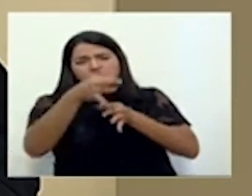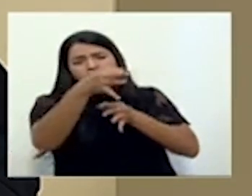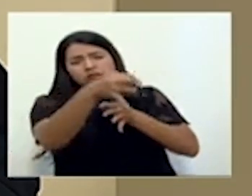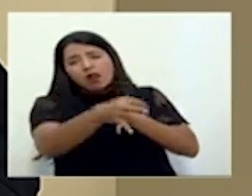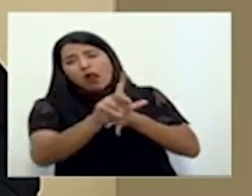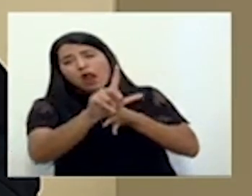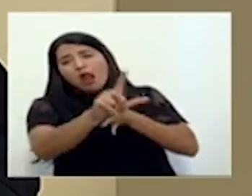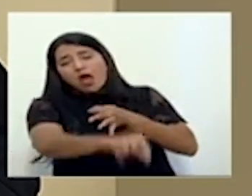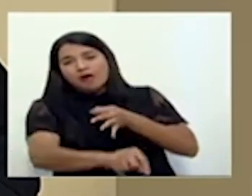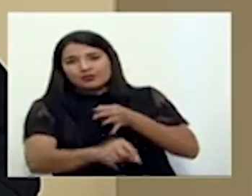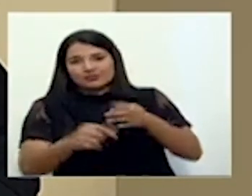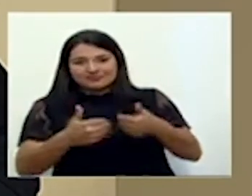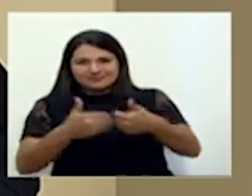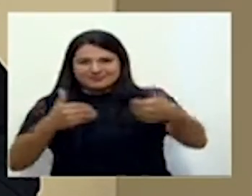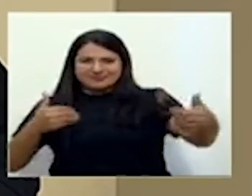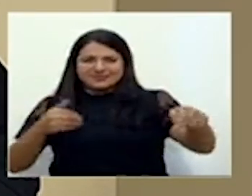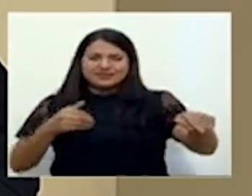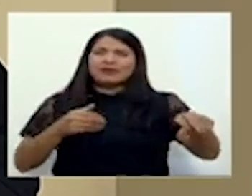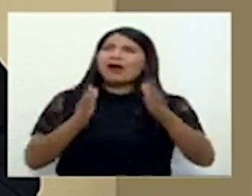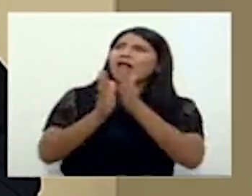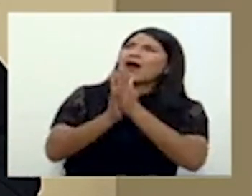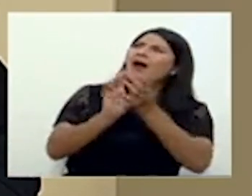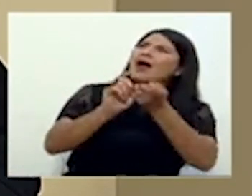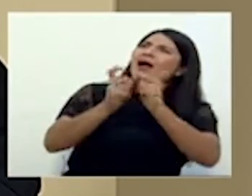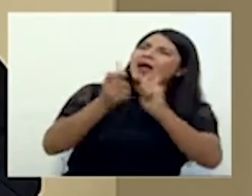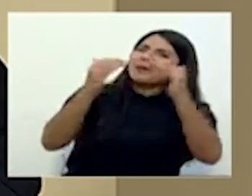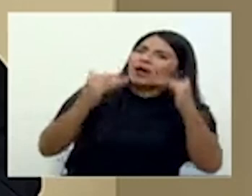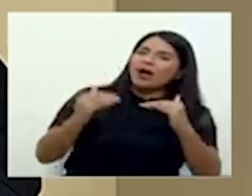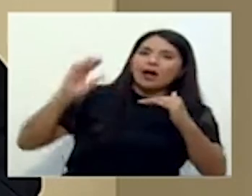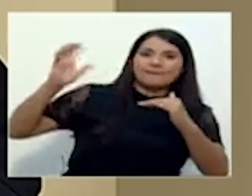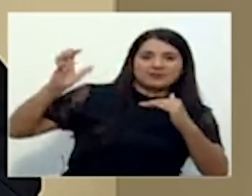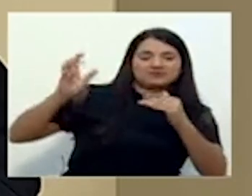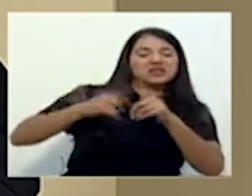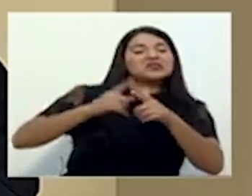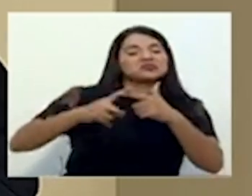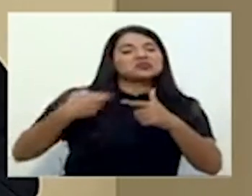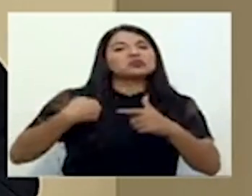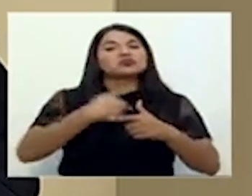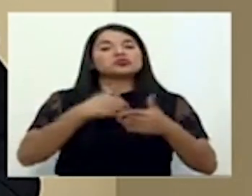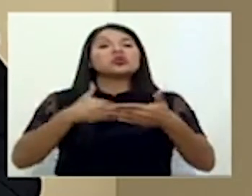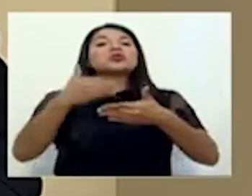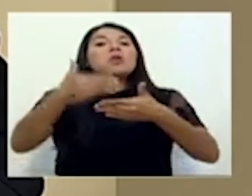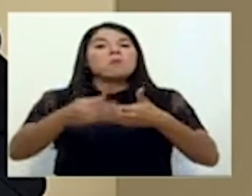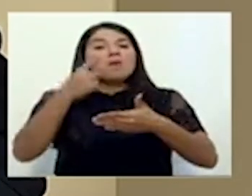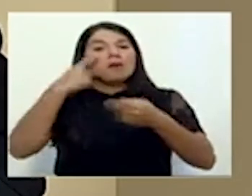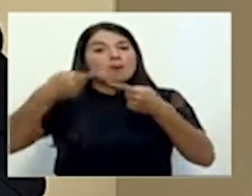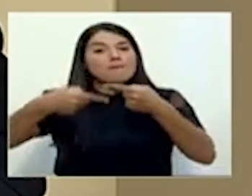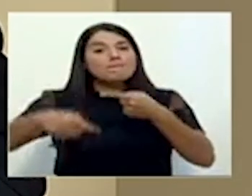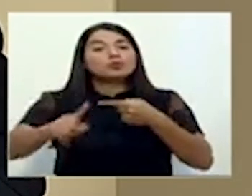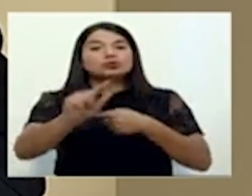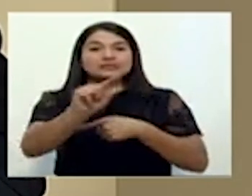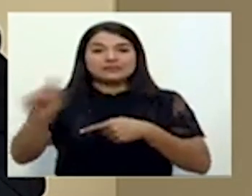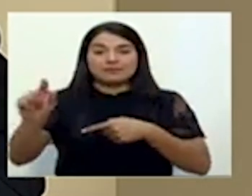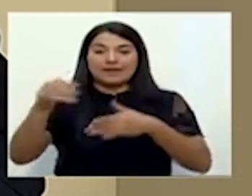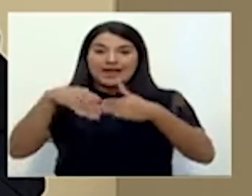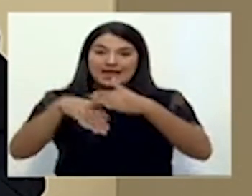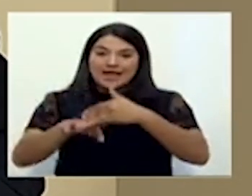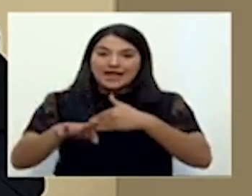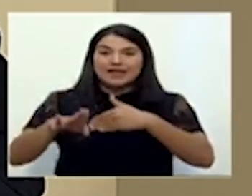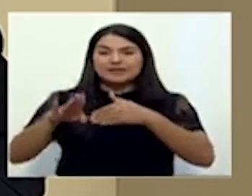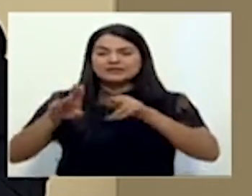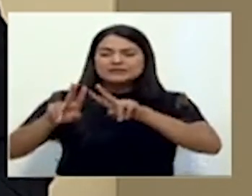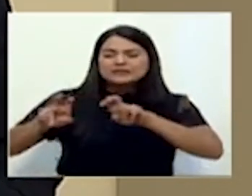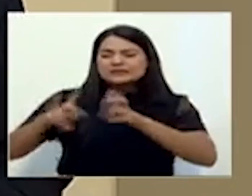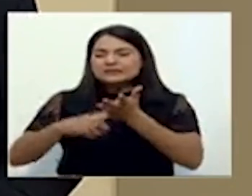detalles epidemiológicos y operativos y esas condiciones las podremos ver la próxima semana en la revisión de las